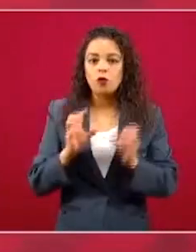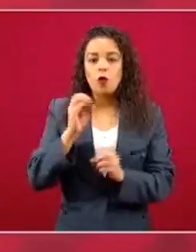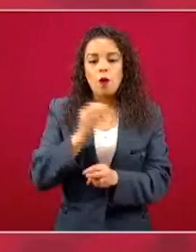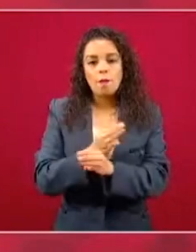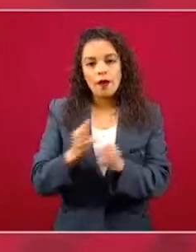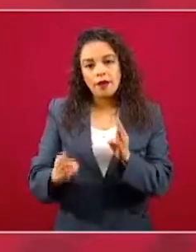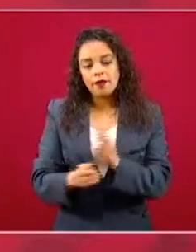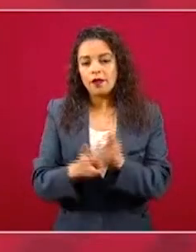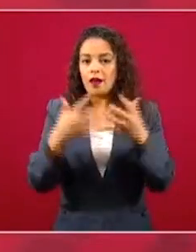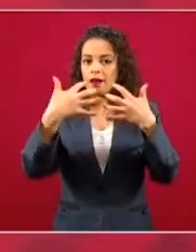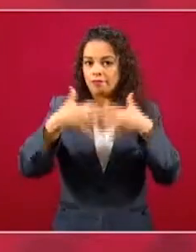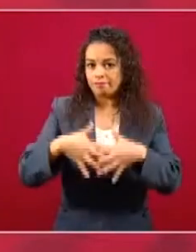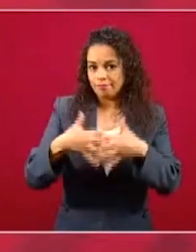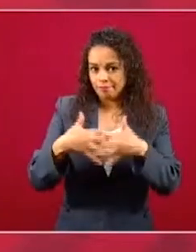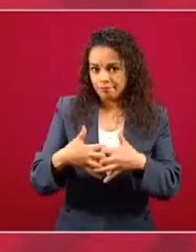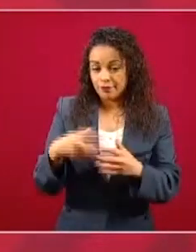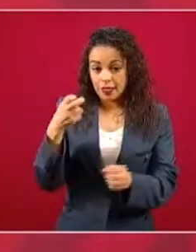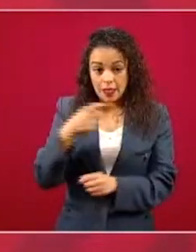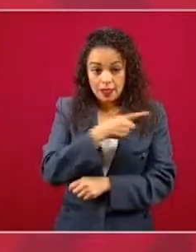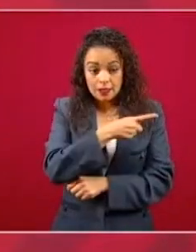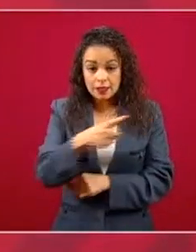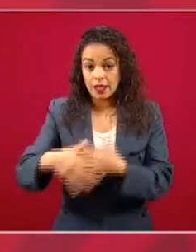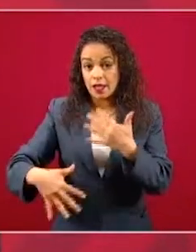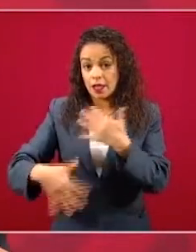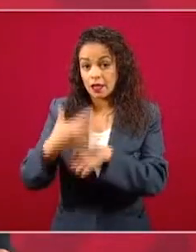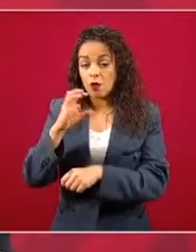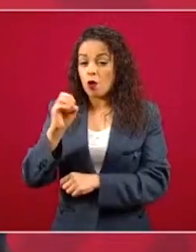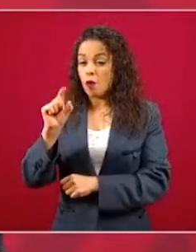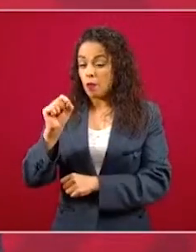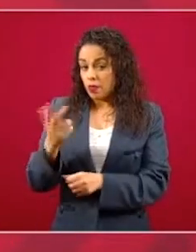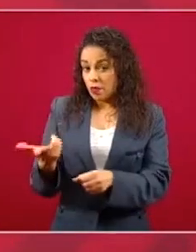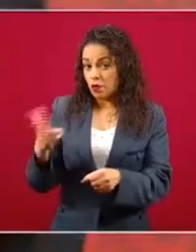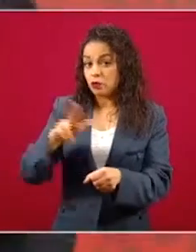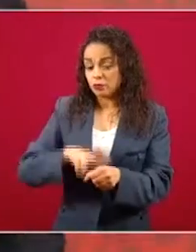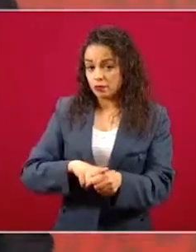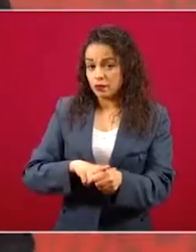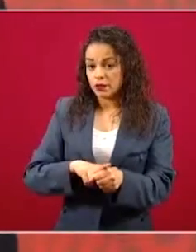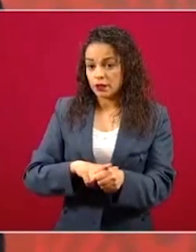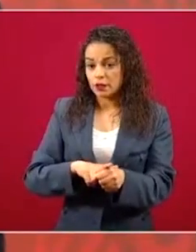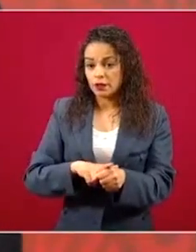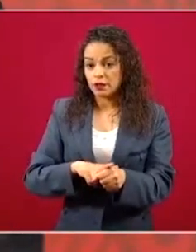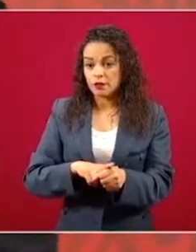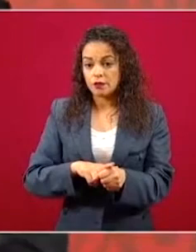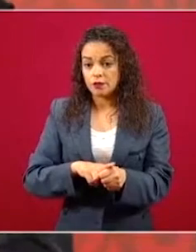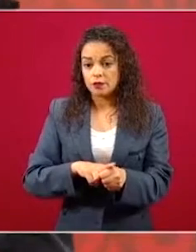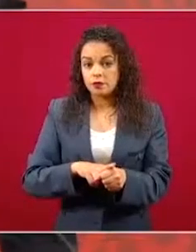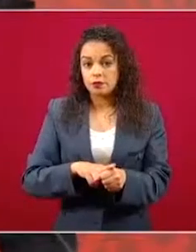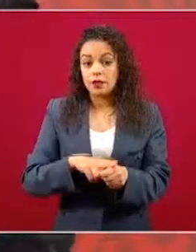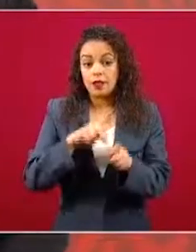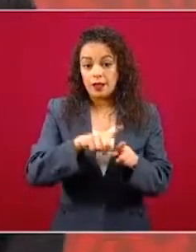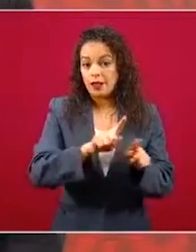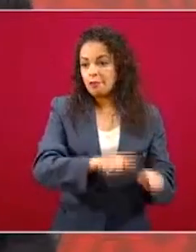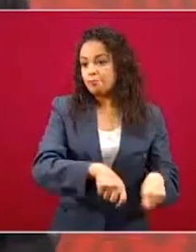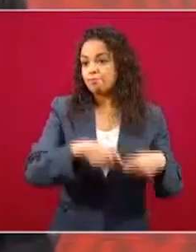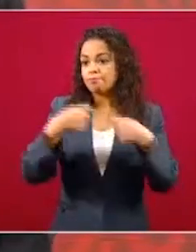15 o 20 hospitales se les entregaron a la Secretaría de la Defensa